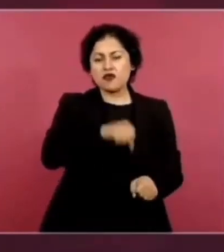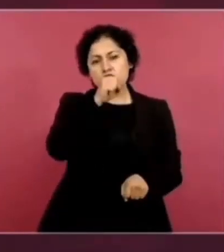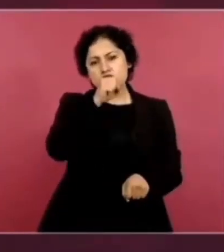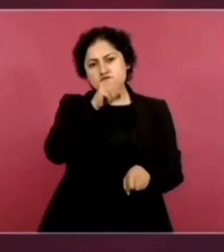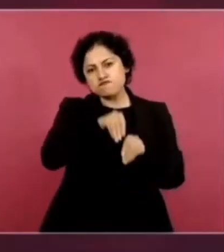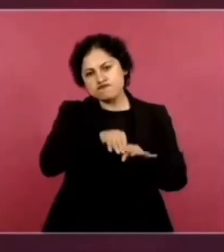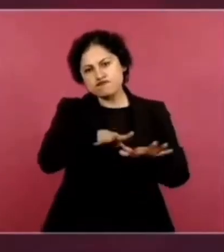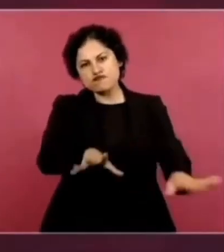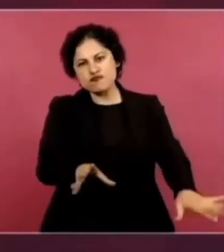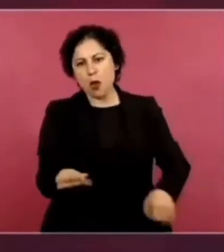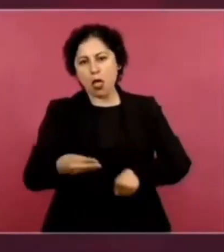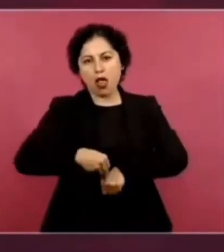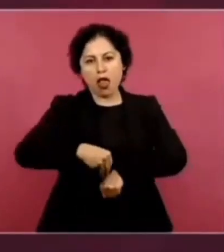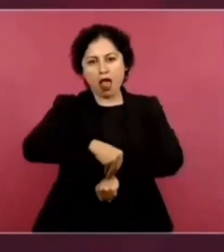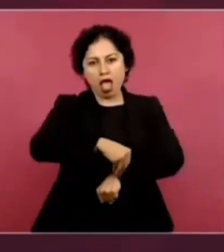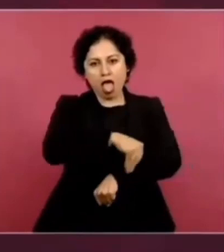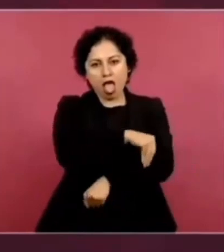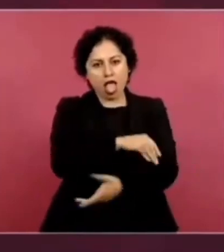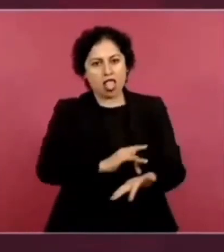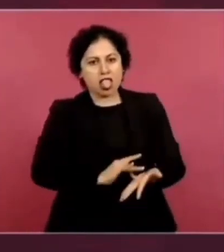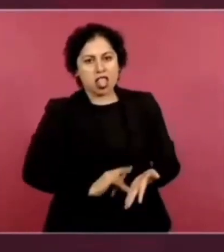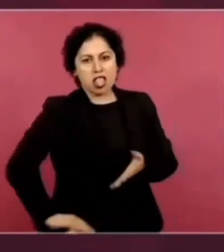Para obtener votos.